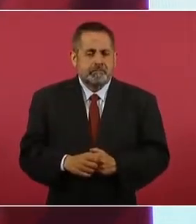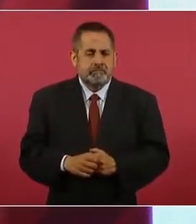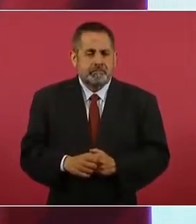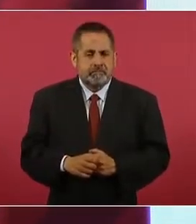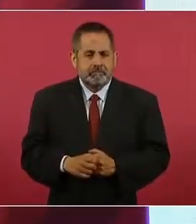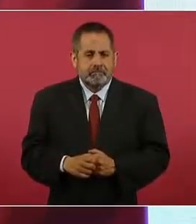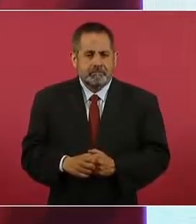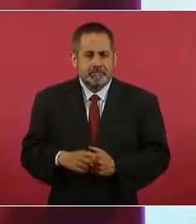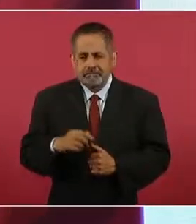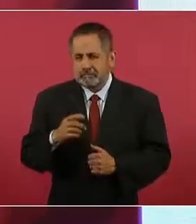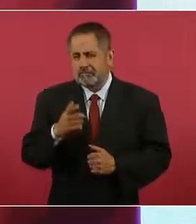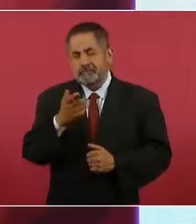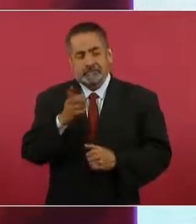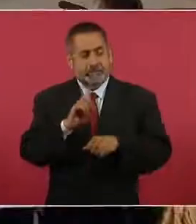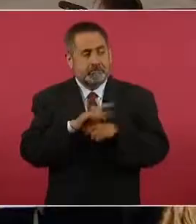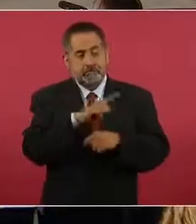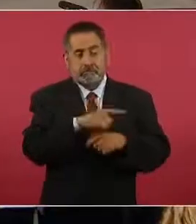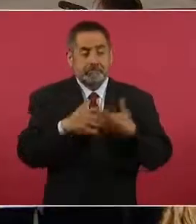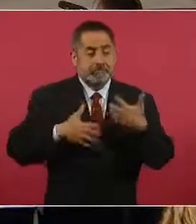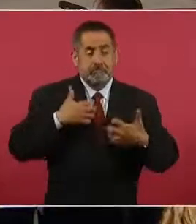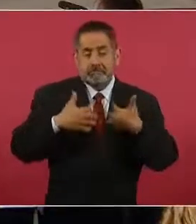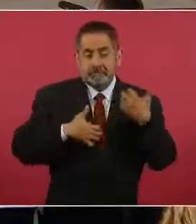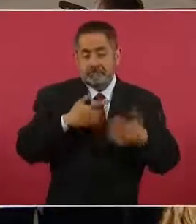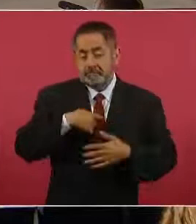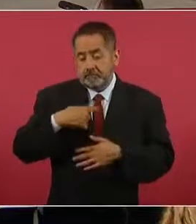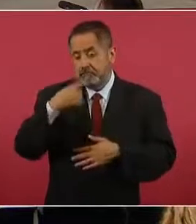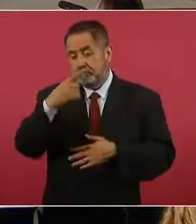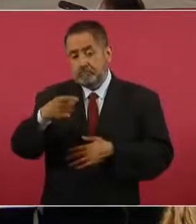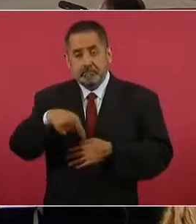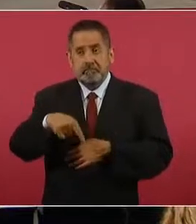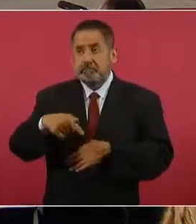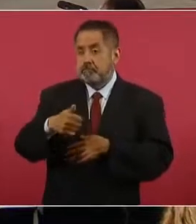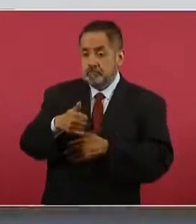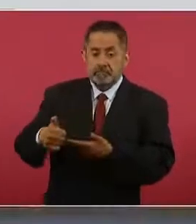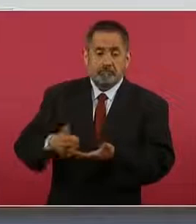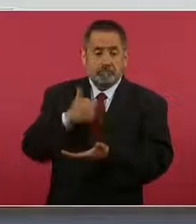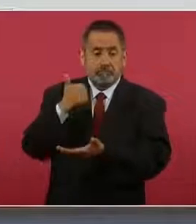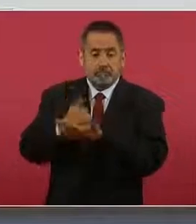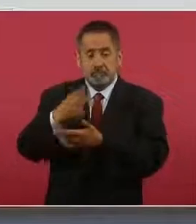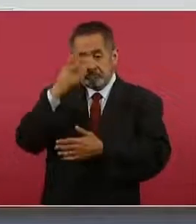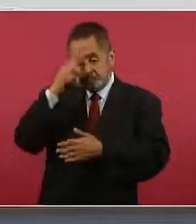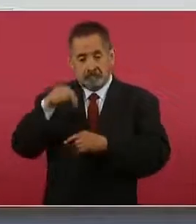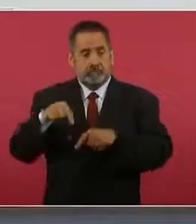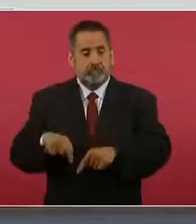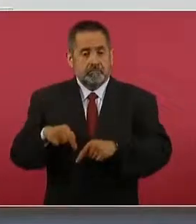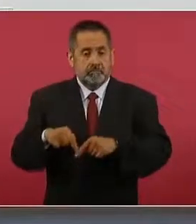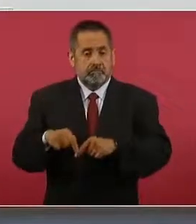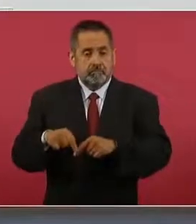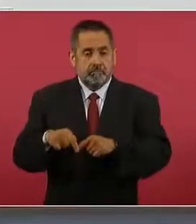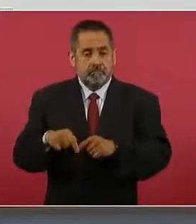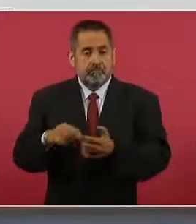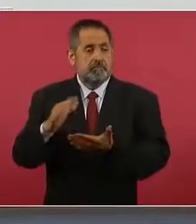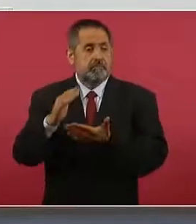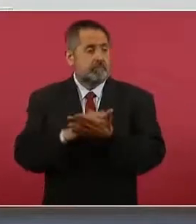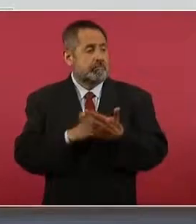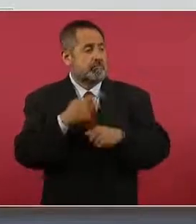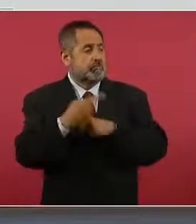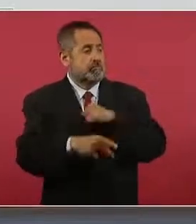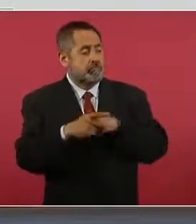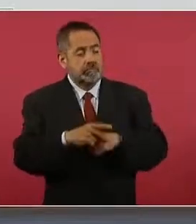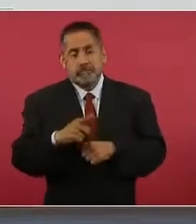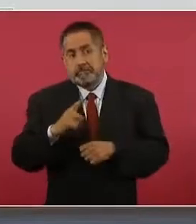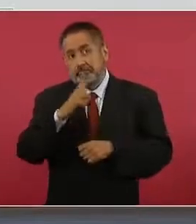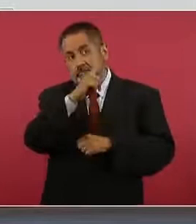Y al otro día se enojan, porque dije que la ciudad de México tiene menos delincuencia que en Nueva York,